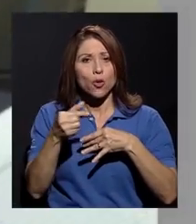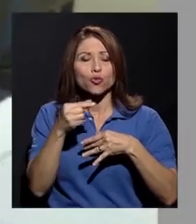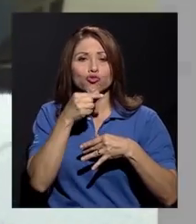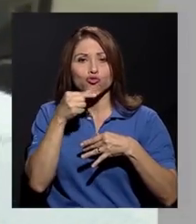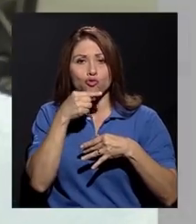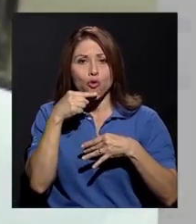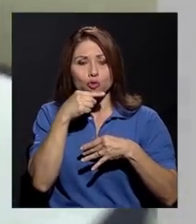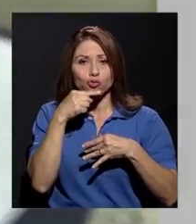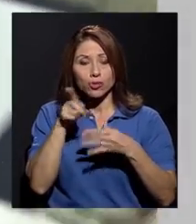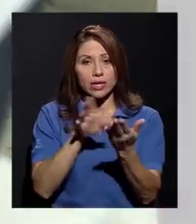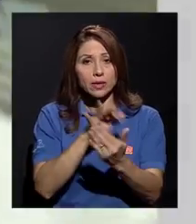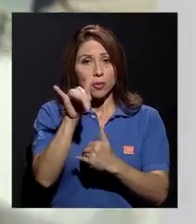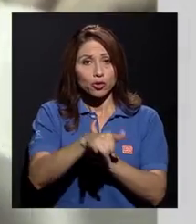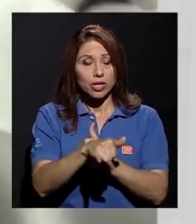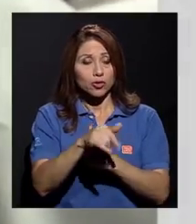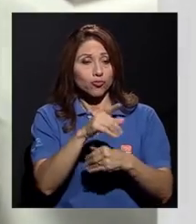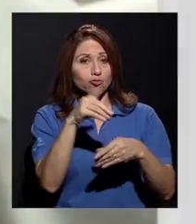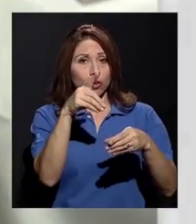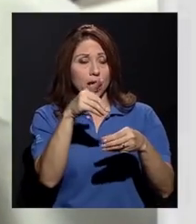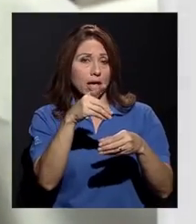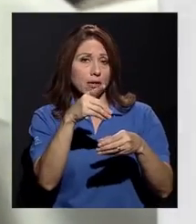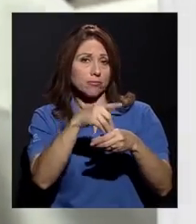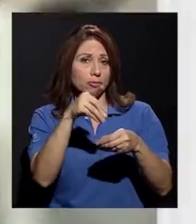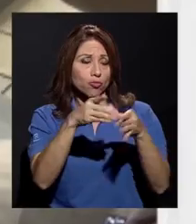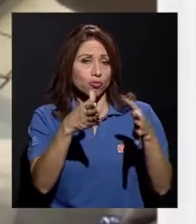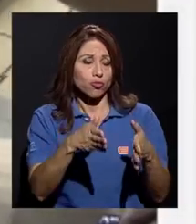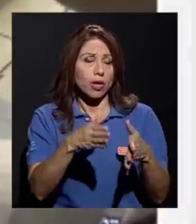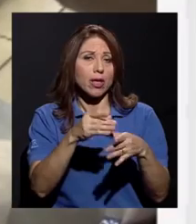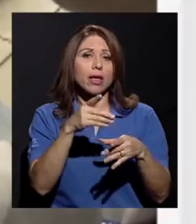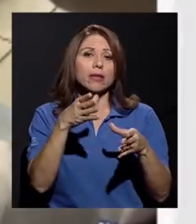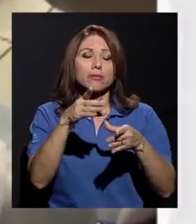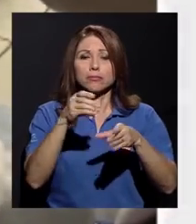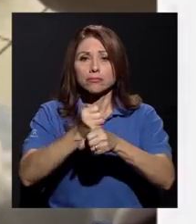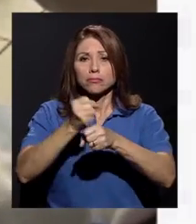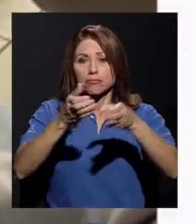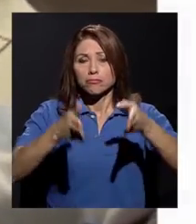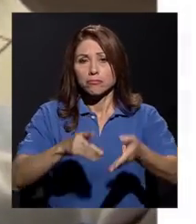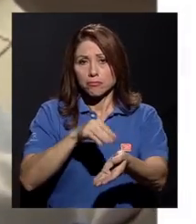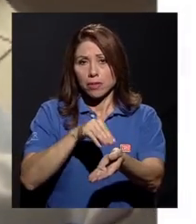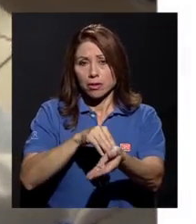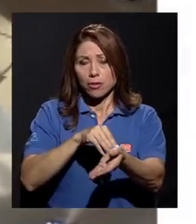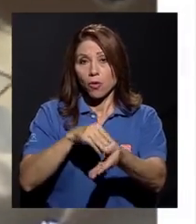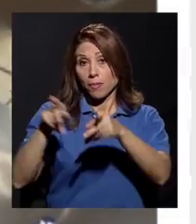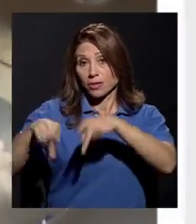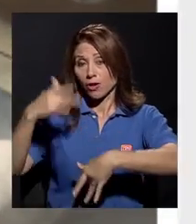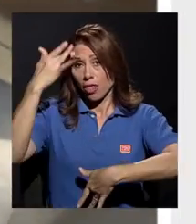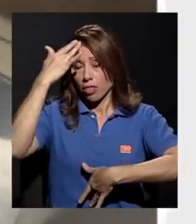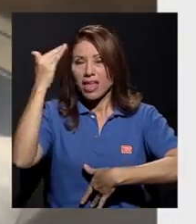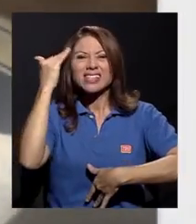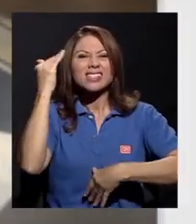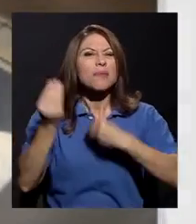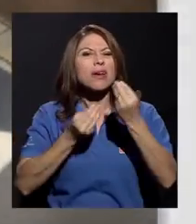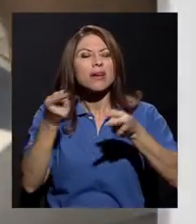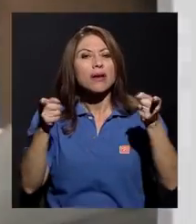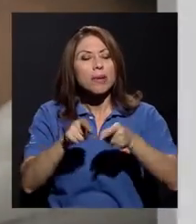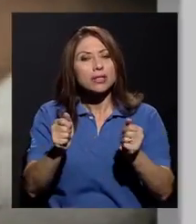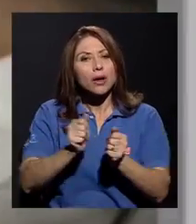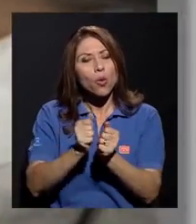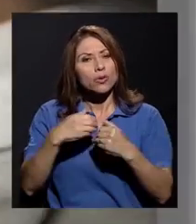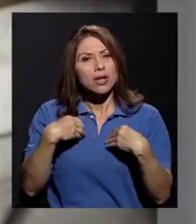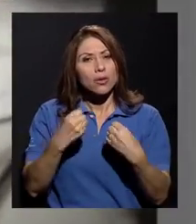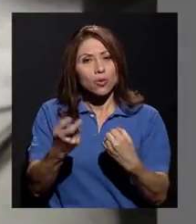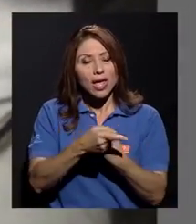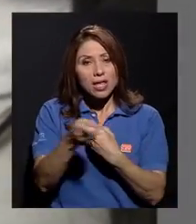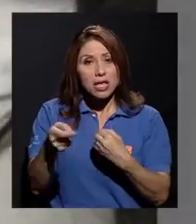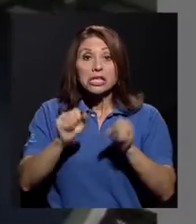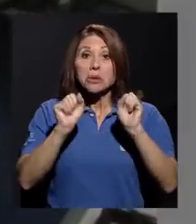personal médico y los pacientes conozcan sobre los síntomas y los efectos de este padecimiento, realizar exámenes de detección en